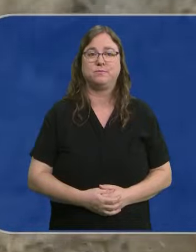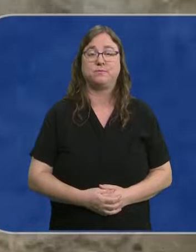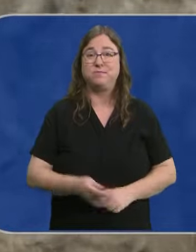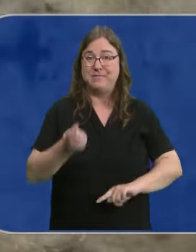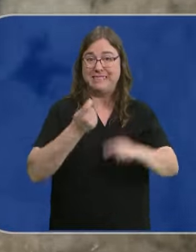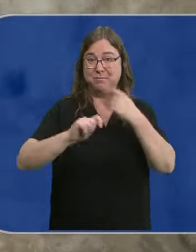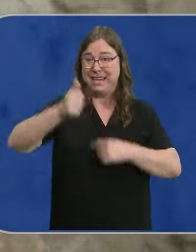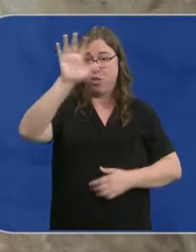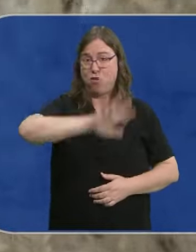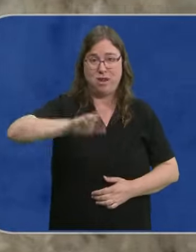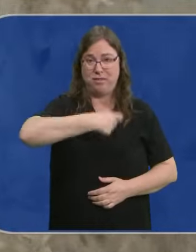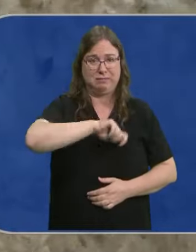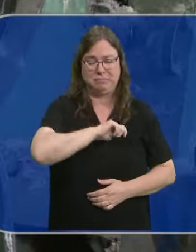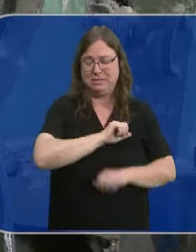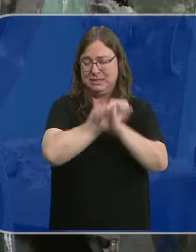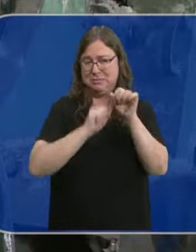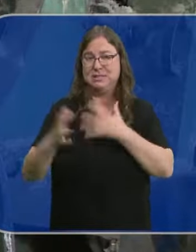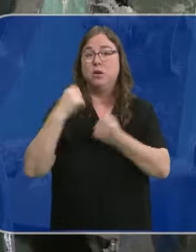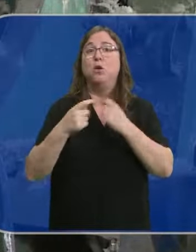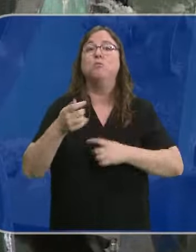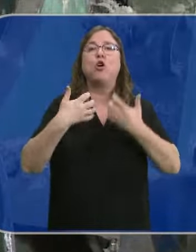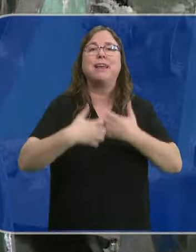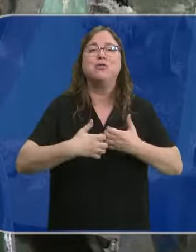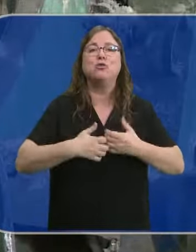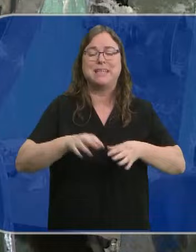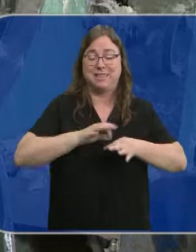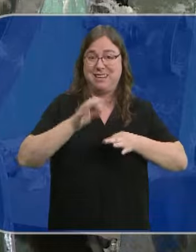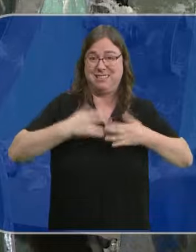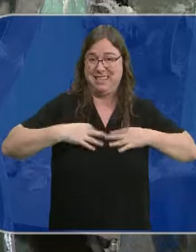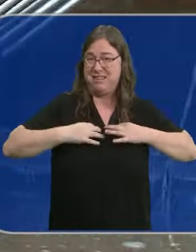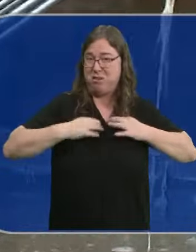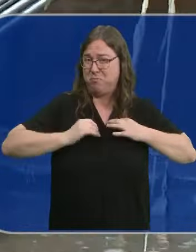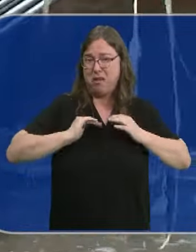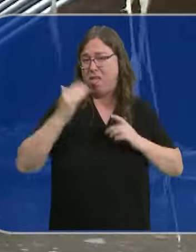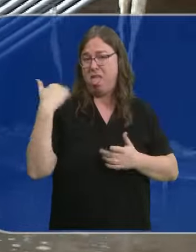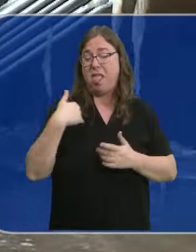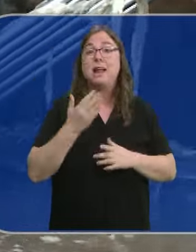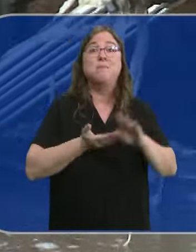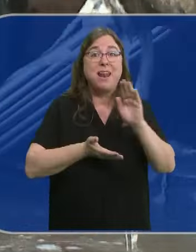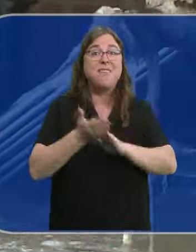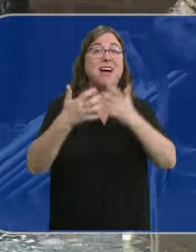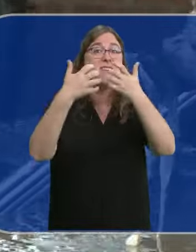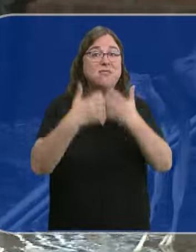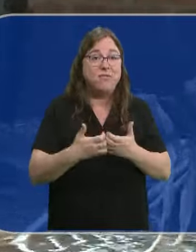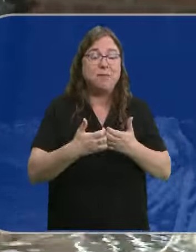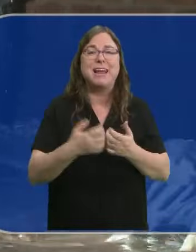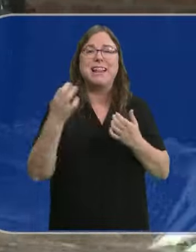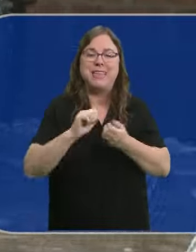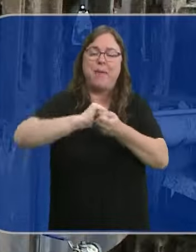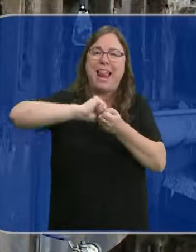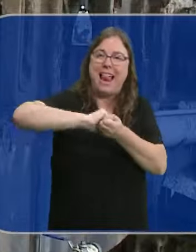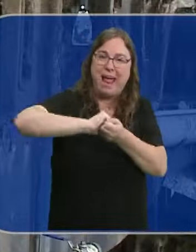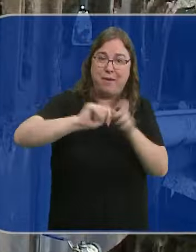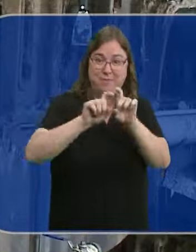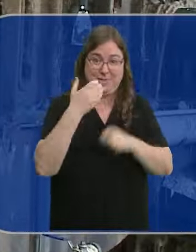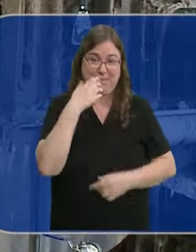El mercado nacional no absorbe suficiente lana por el descenso de la industria textil. En nuestro país, para que llegue a esas fábricas, el producto debe ser lavado